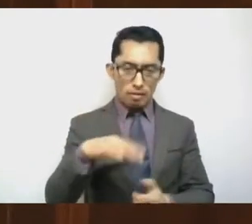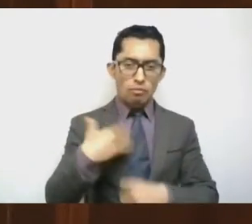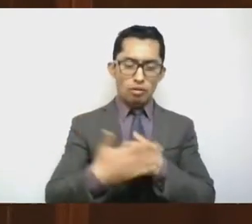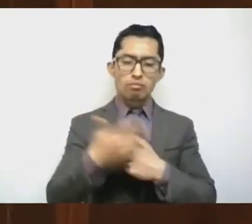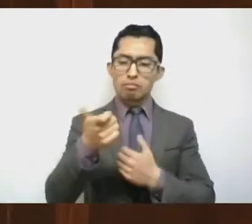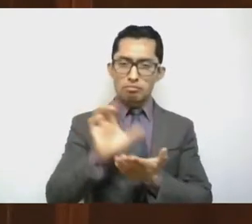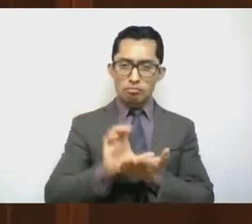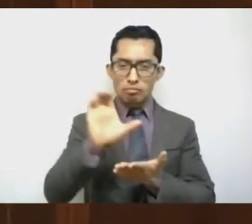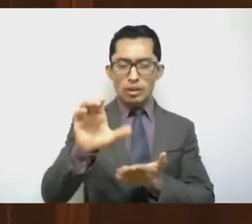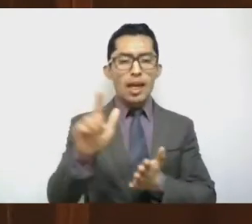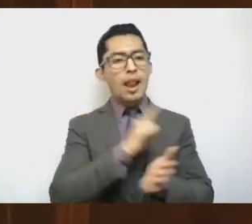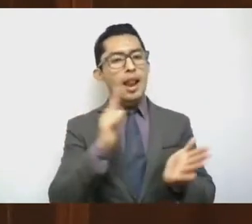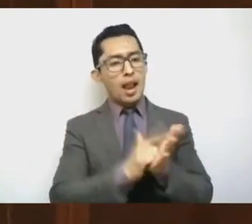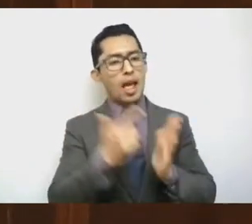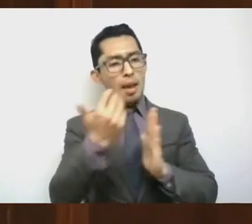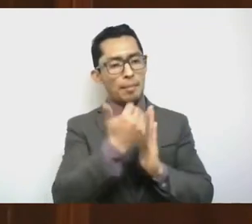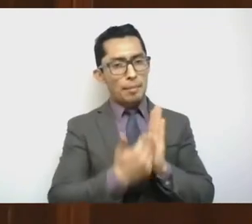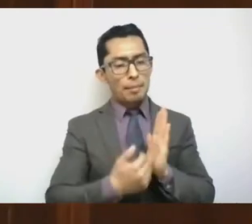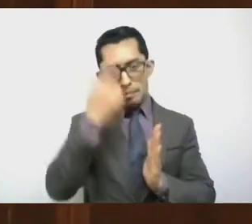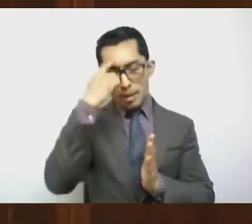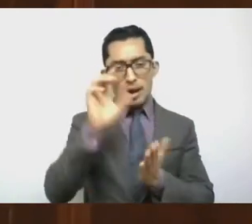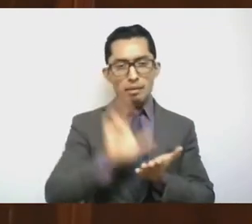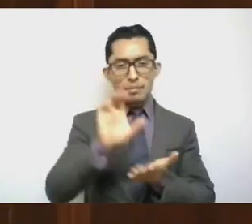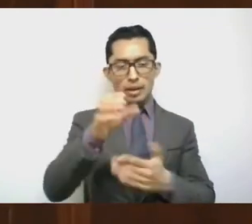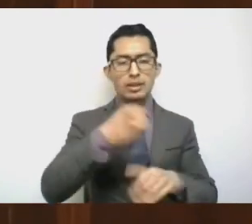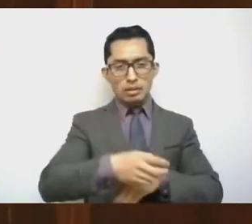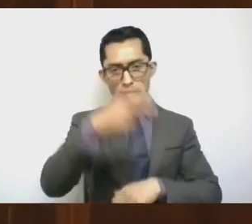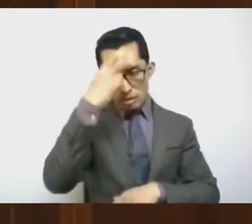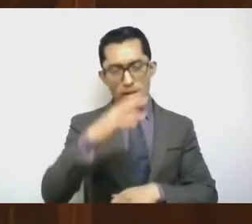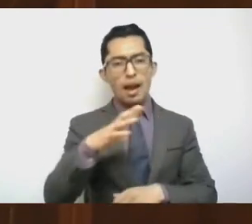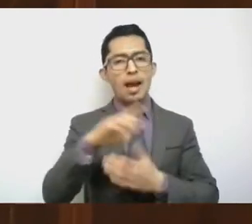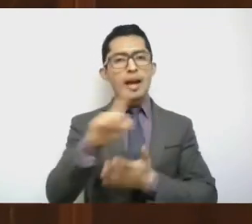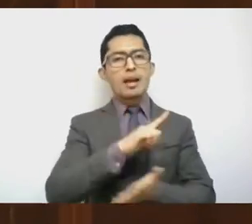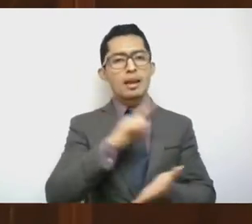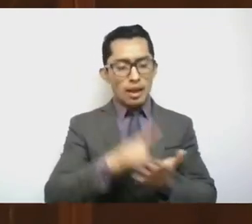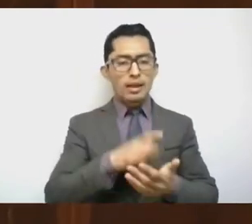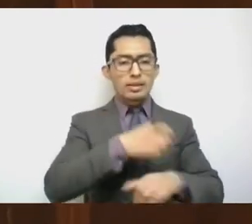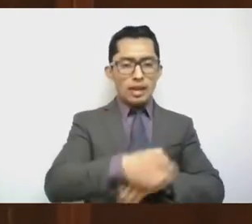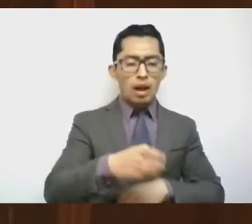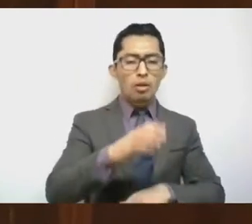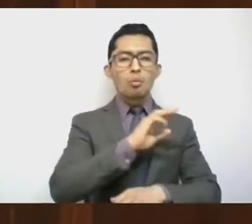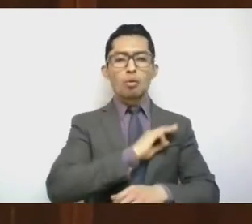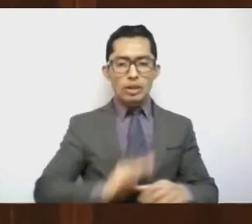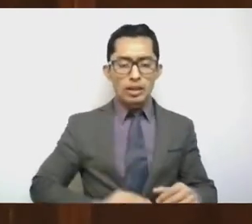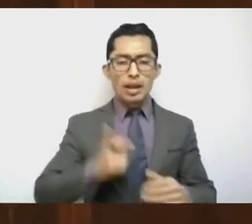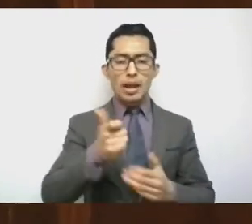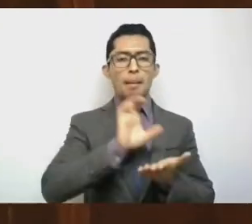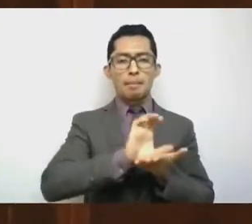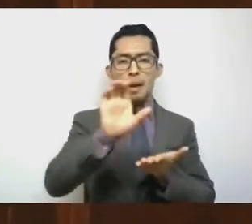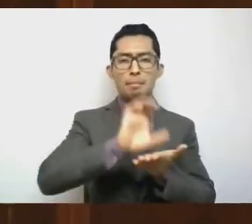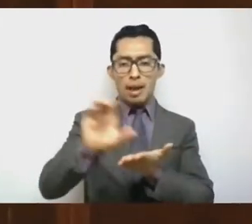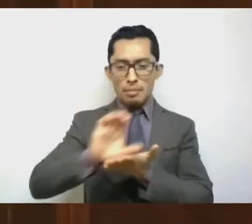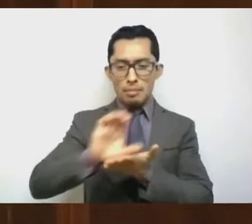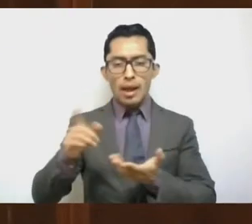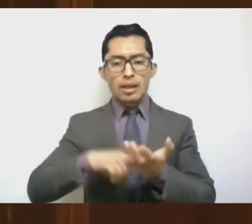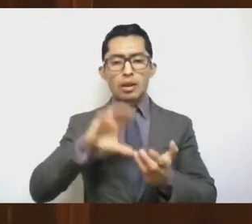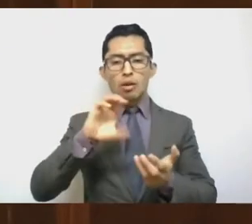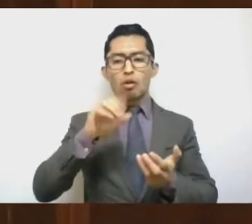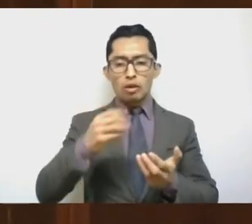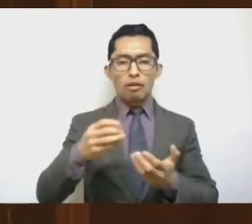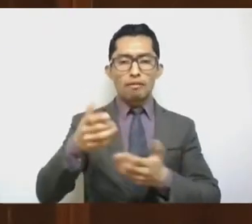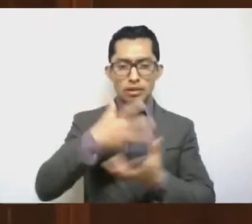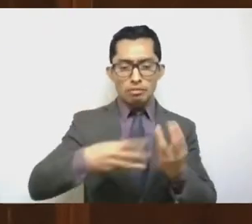va a haber ley de ingresos del Estado, va a haber ley de ingresos del Estado, de los municipios también, Código Financiero también, obviamente.